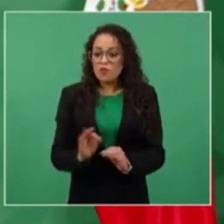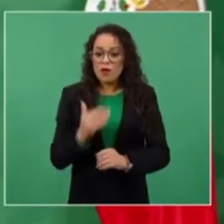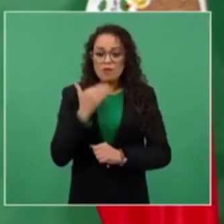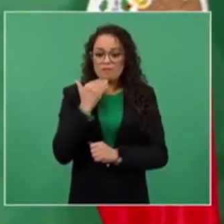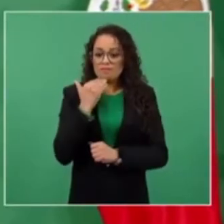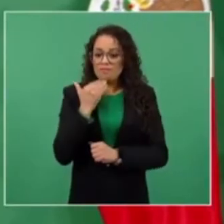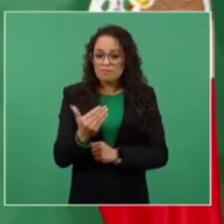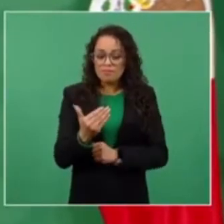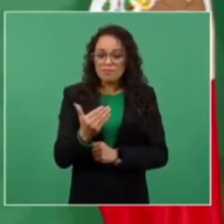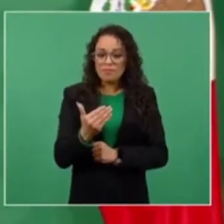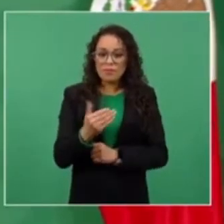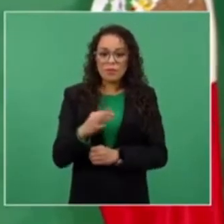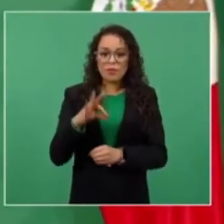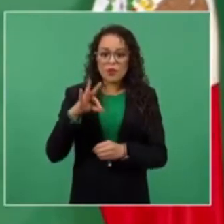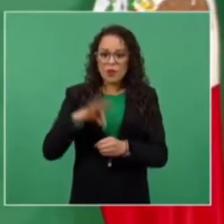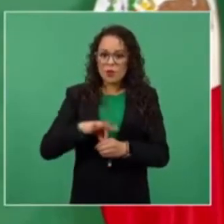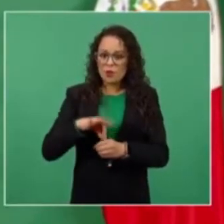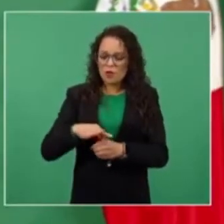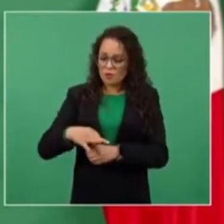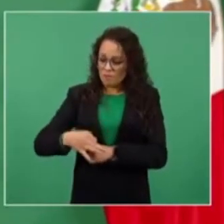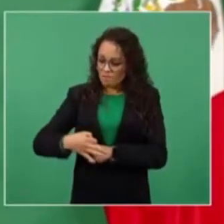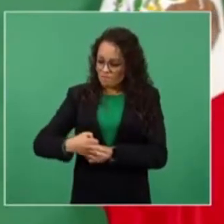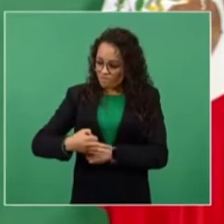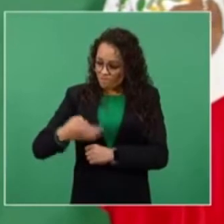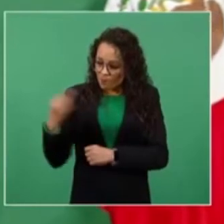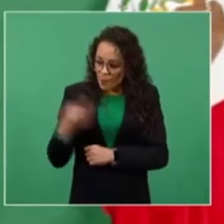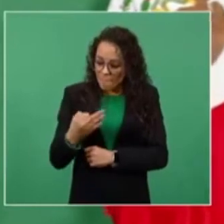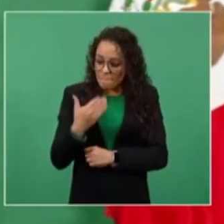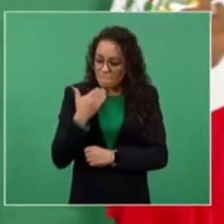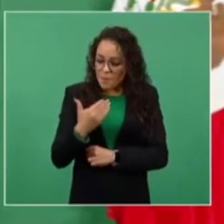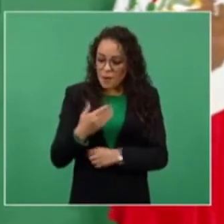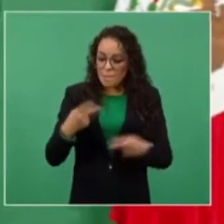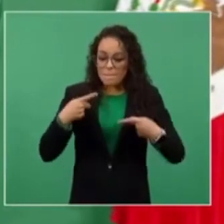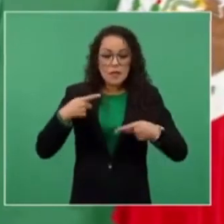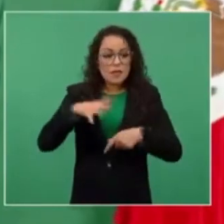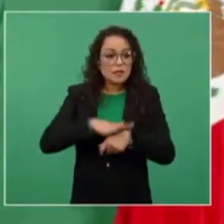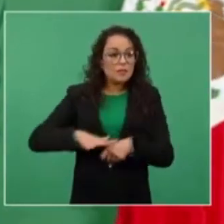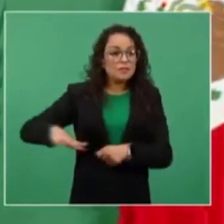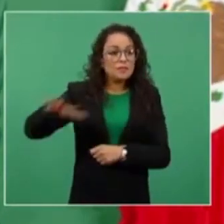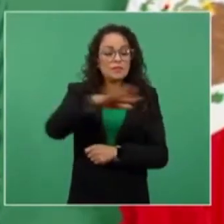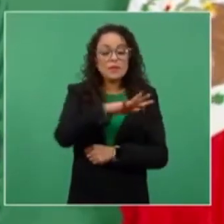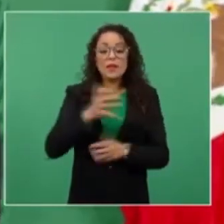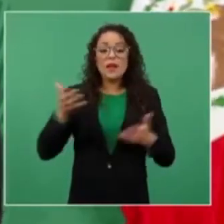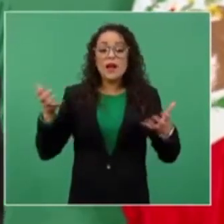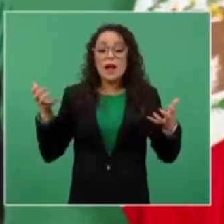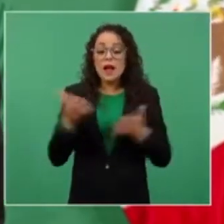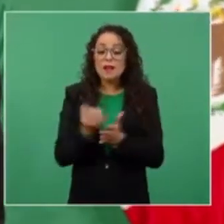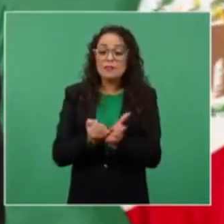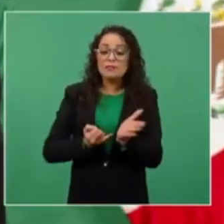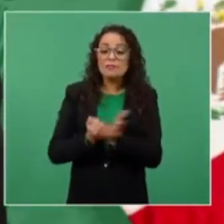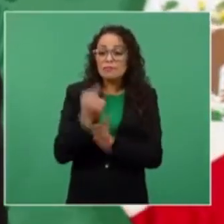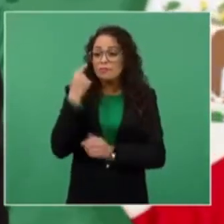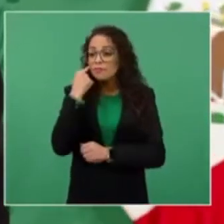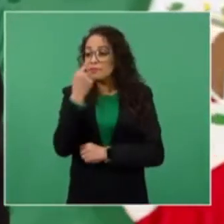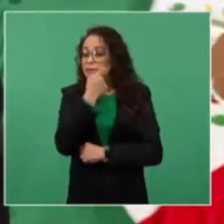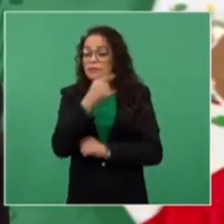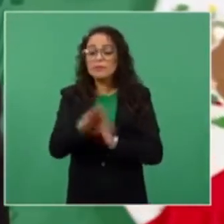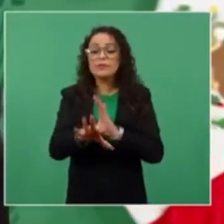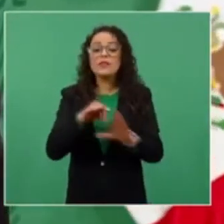voto efectivo que efectivamente sea el pueblo el que elija el gobernante eso